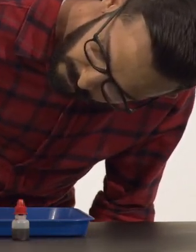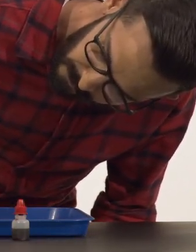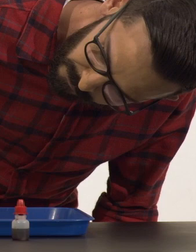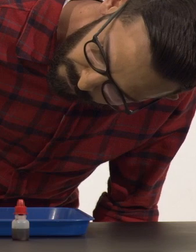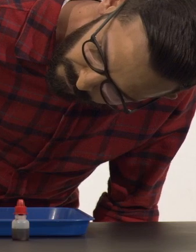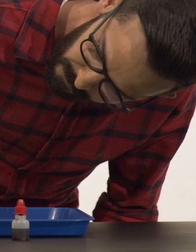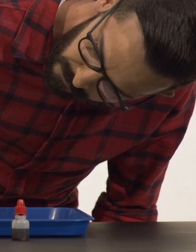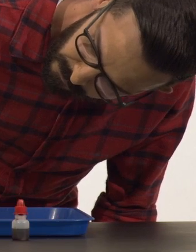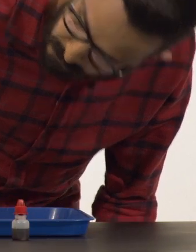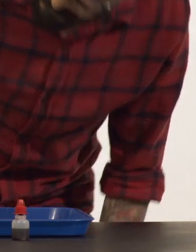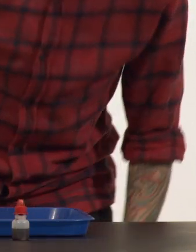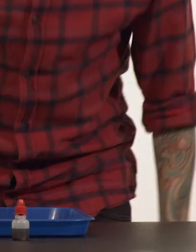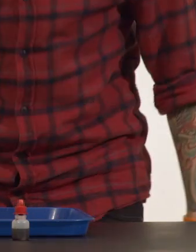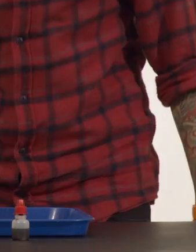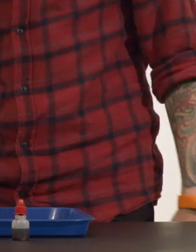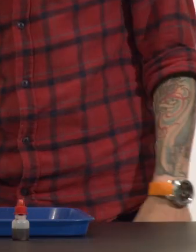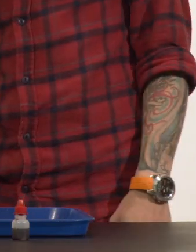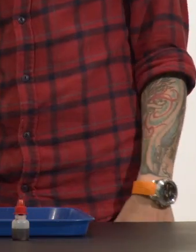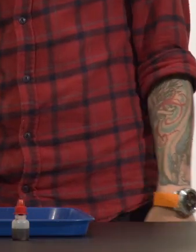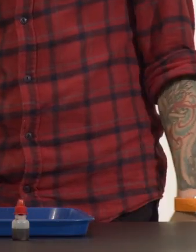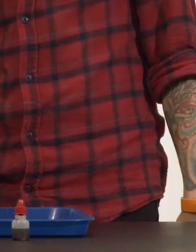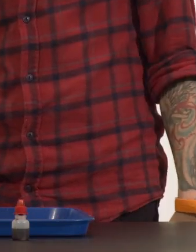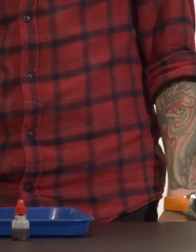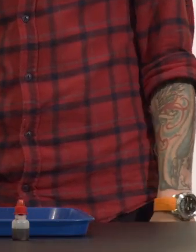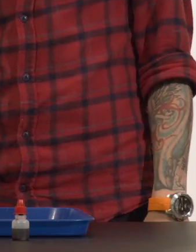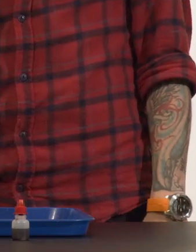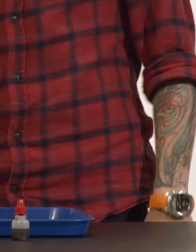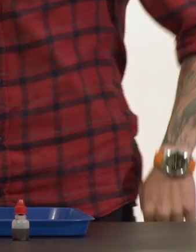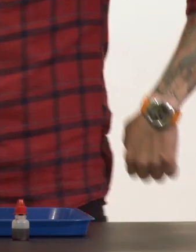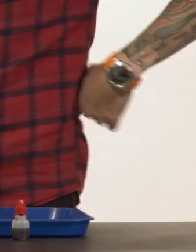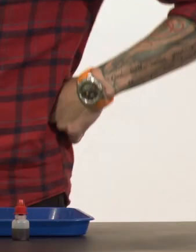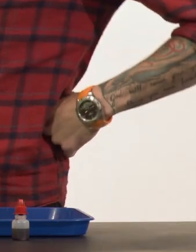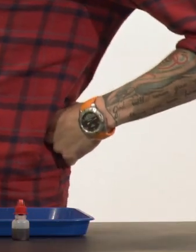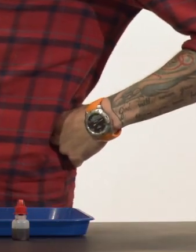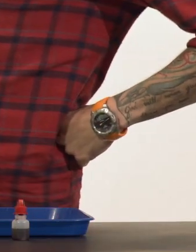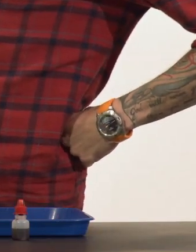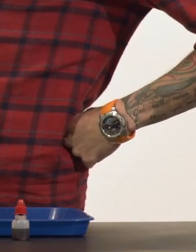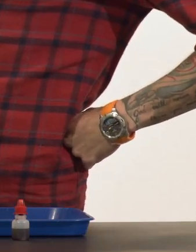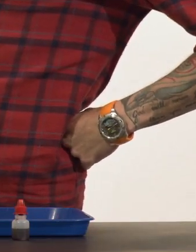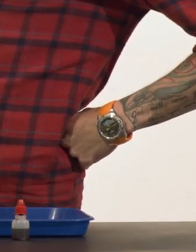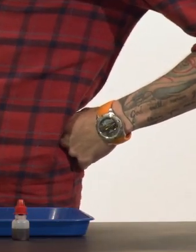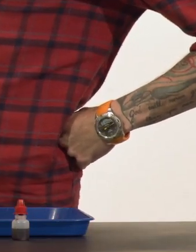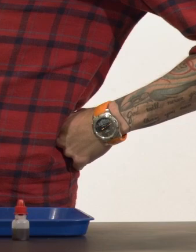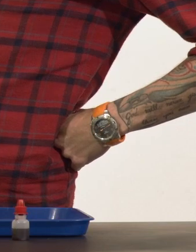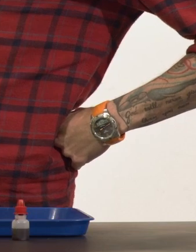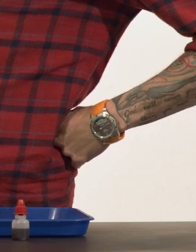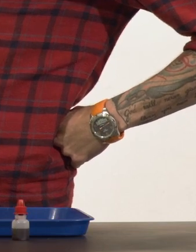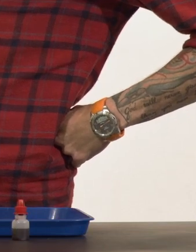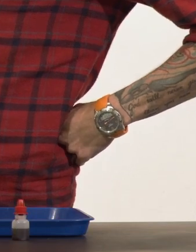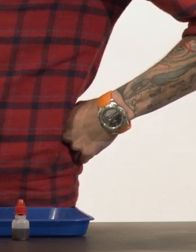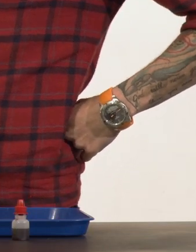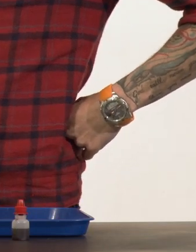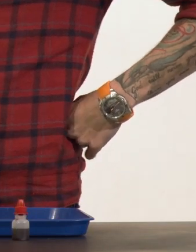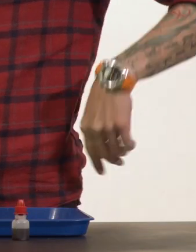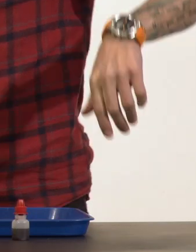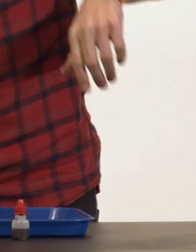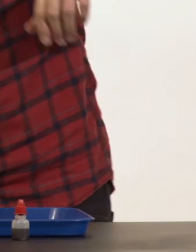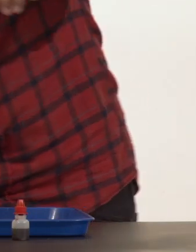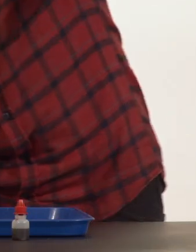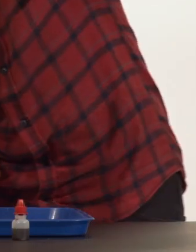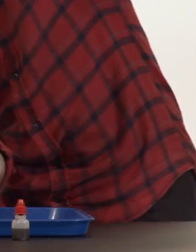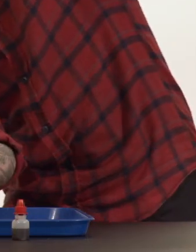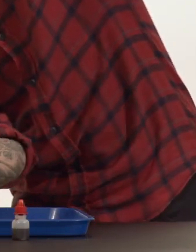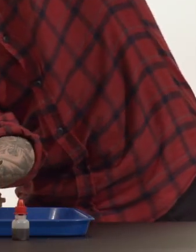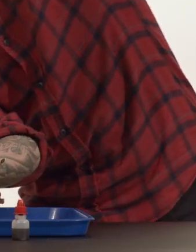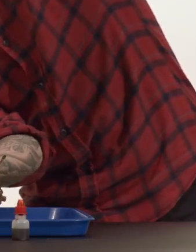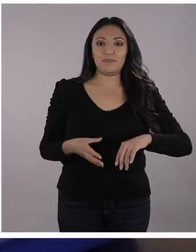diéramos la vuelta a los vasos, el agua fría se va a mezclar con la caliente. ¿Te aseguro? ¿Seguro? ¿Seguro? ¿Quieres probarlo? A ver.